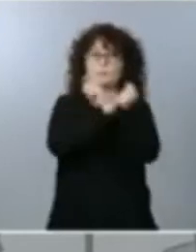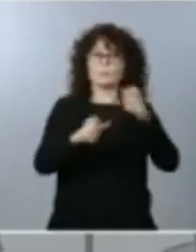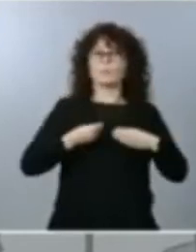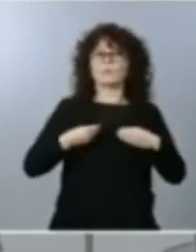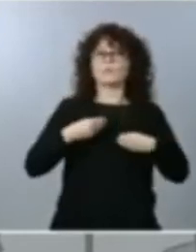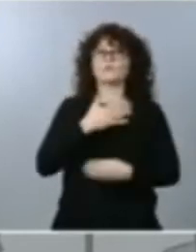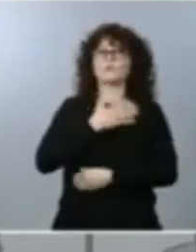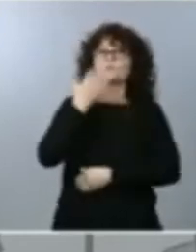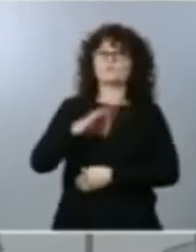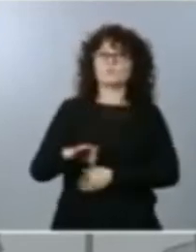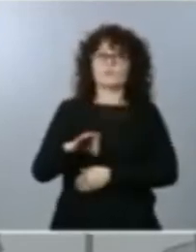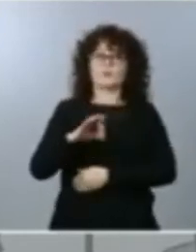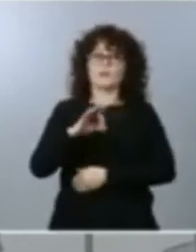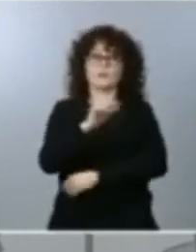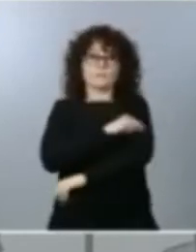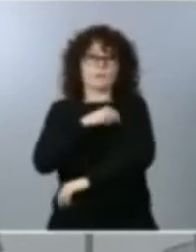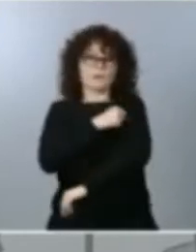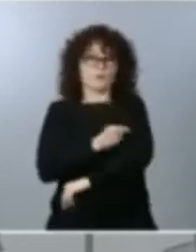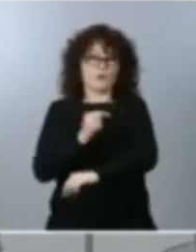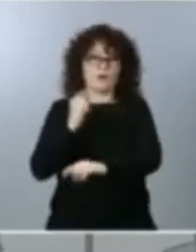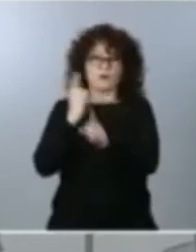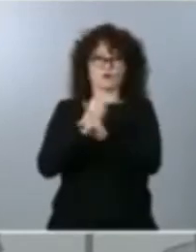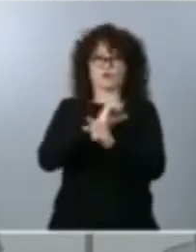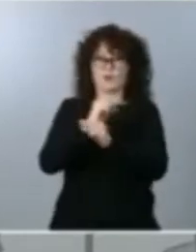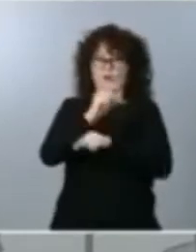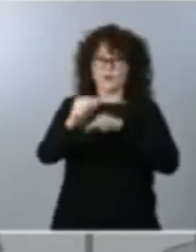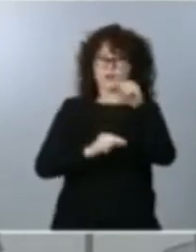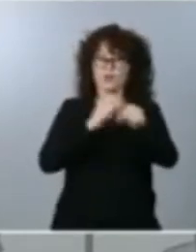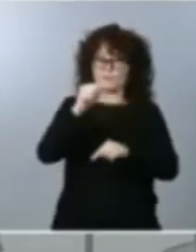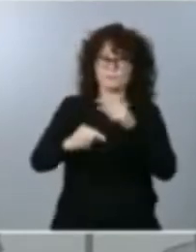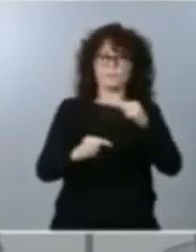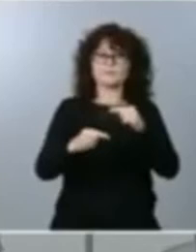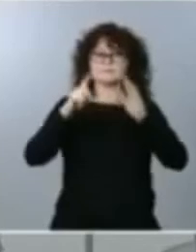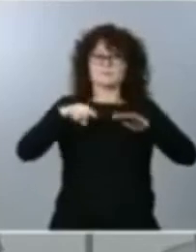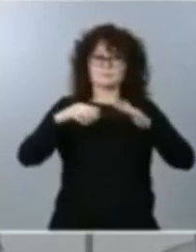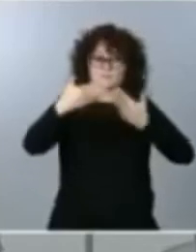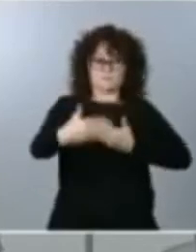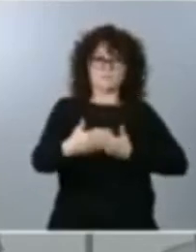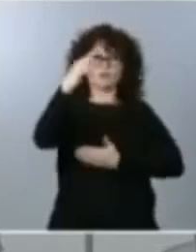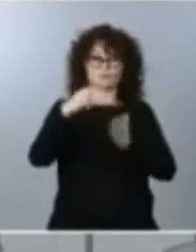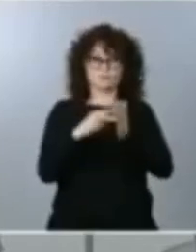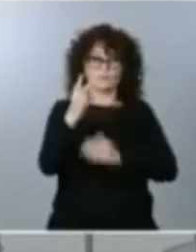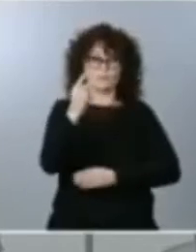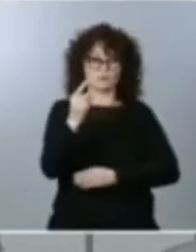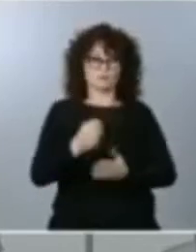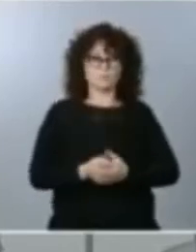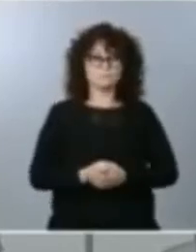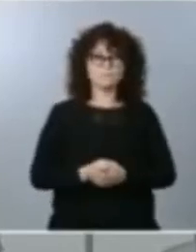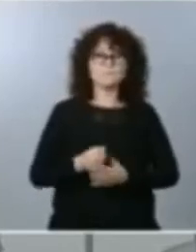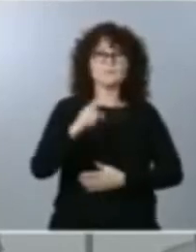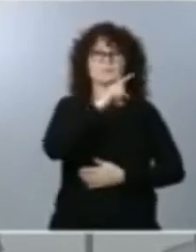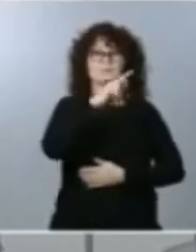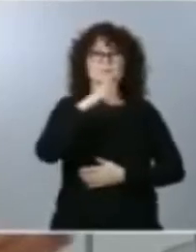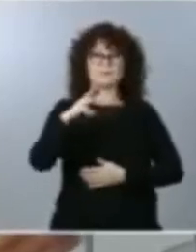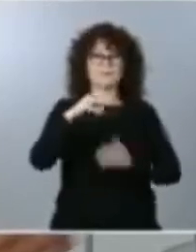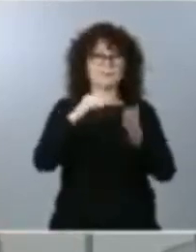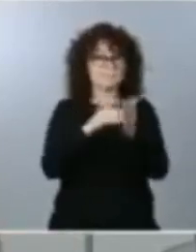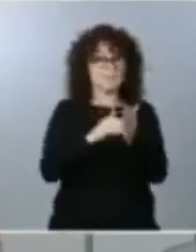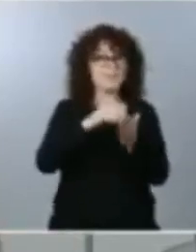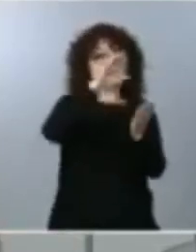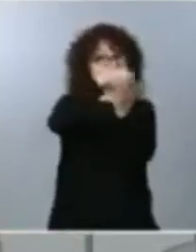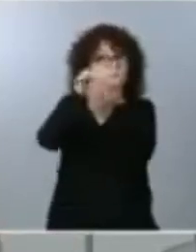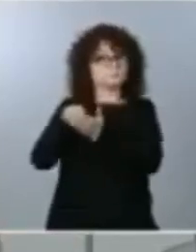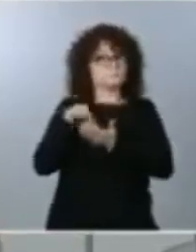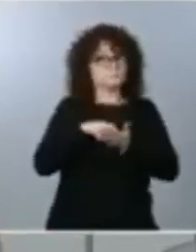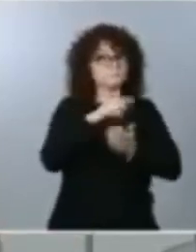en los próximos meses del año 2021. Junto a ello estos 13.000 puntos de vacunación que están desplegados